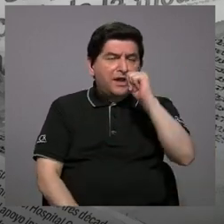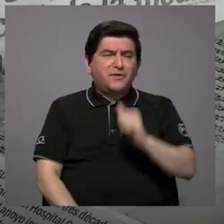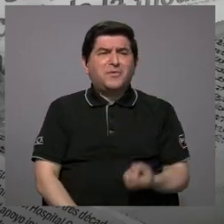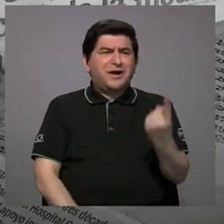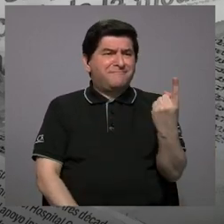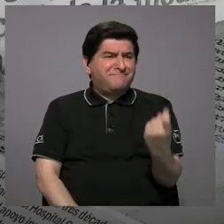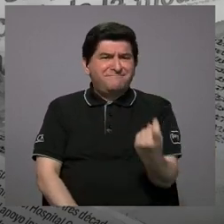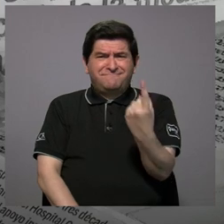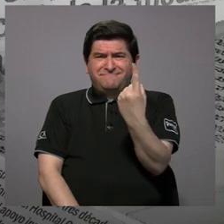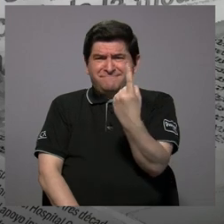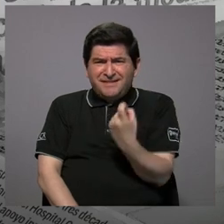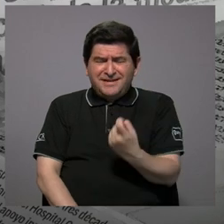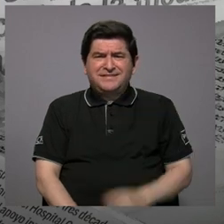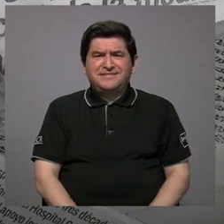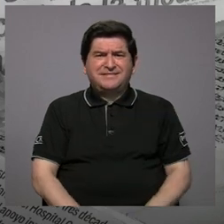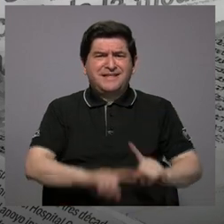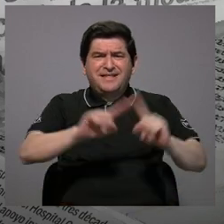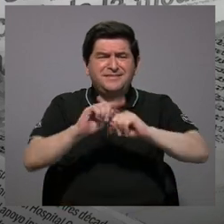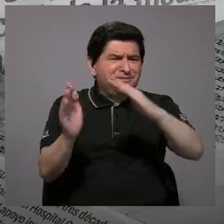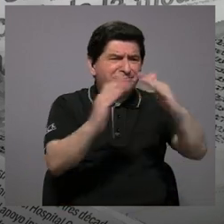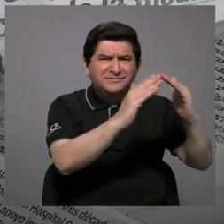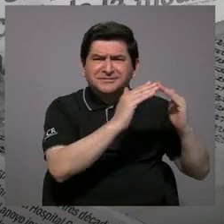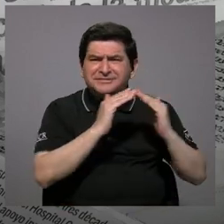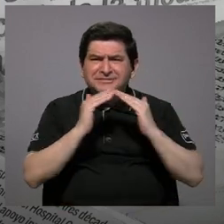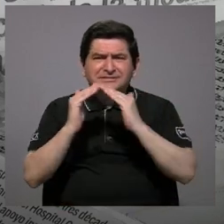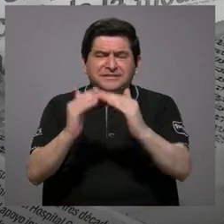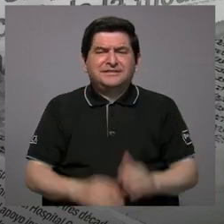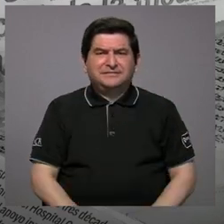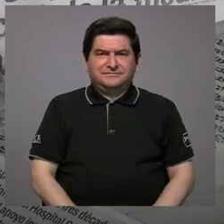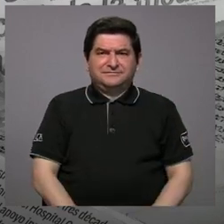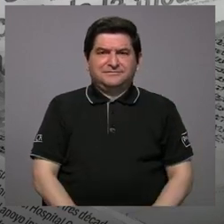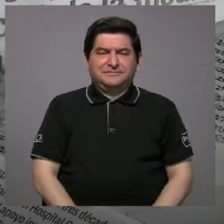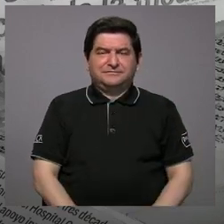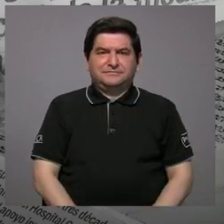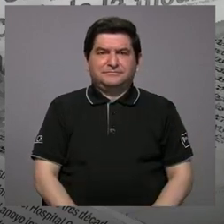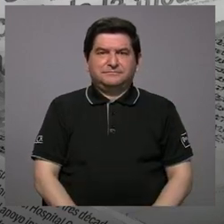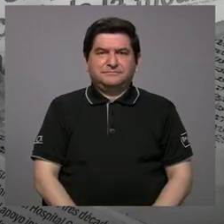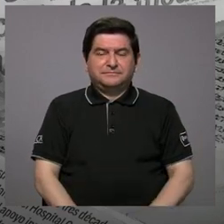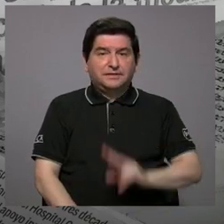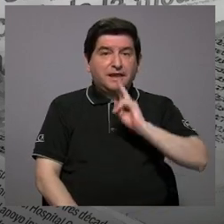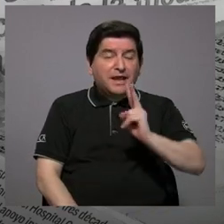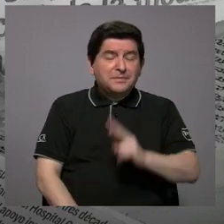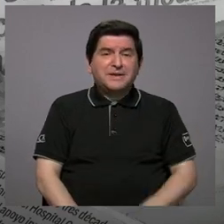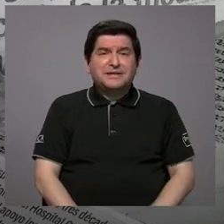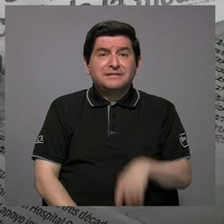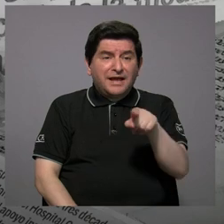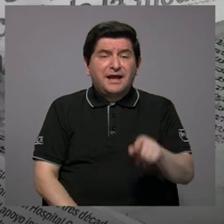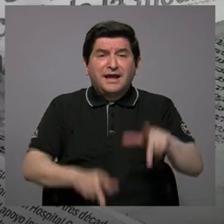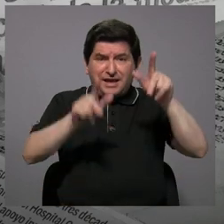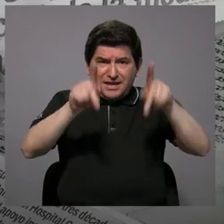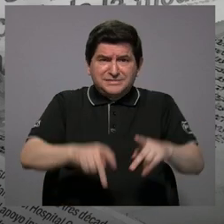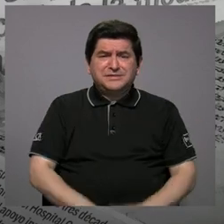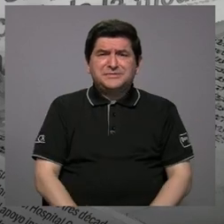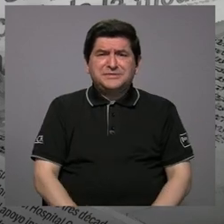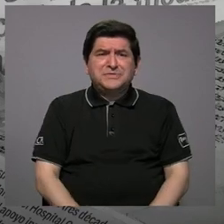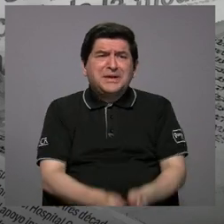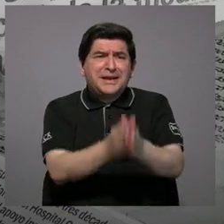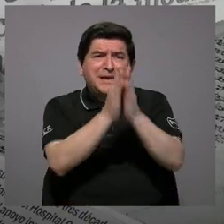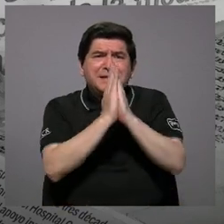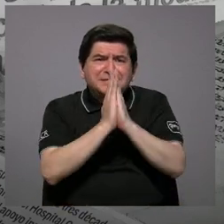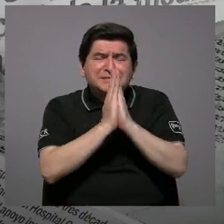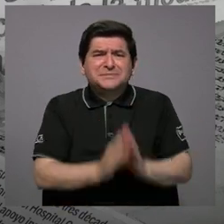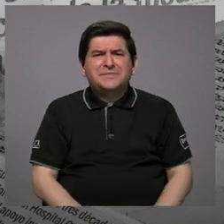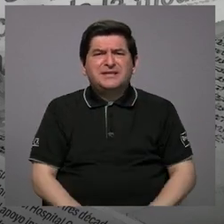desabastecimiento que tienen varias poblaciones y que en realidad están pidiendo no a gritos, pero